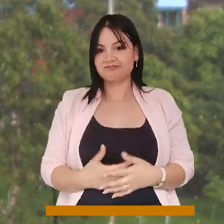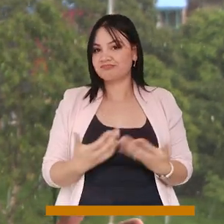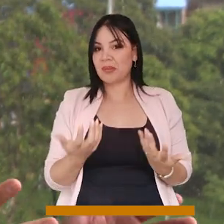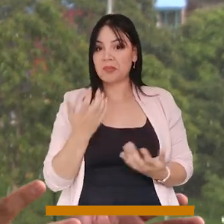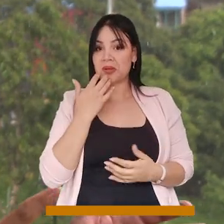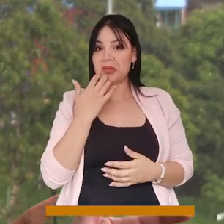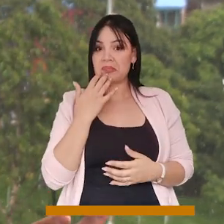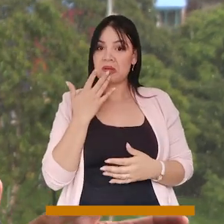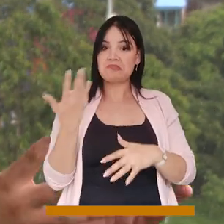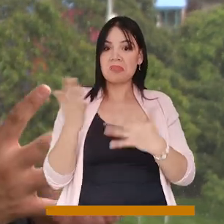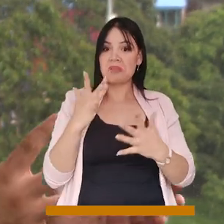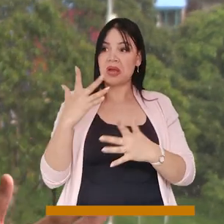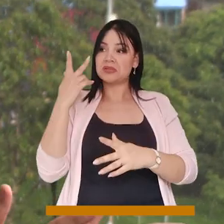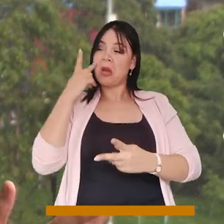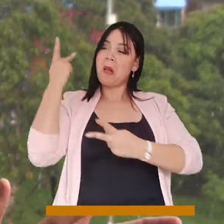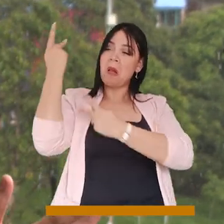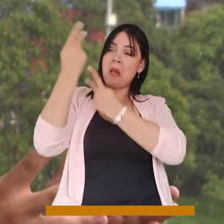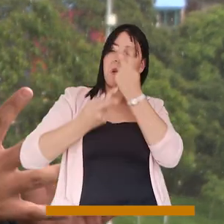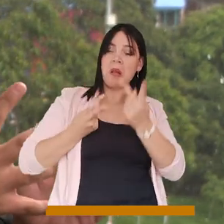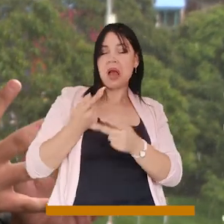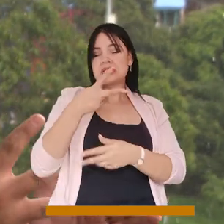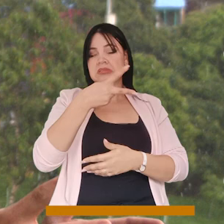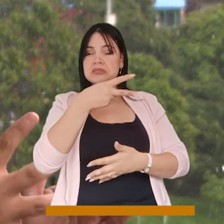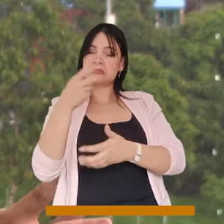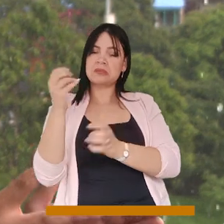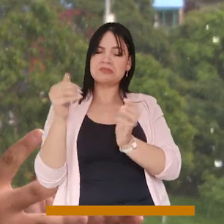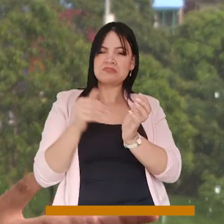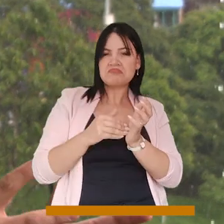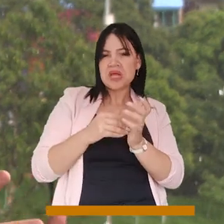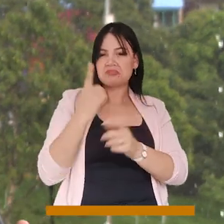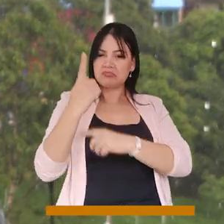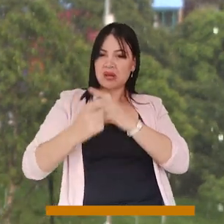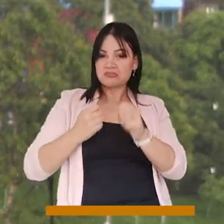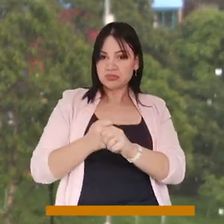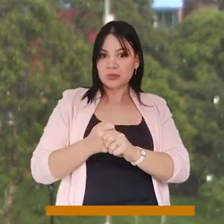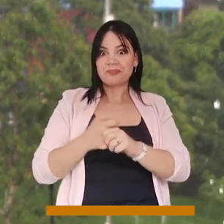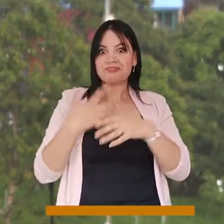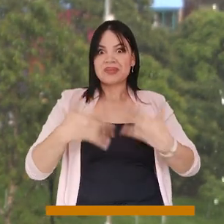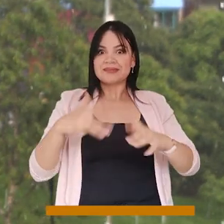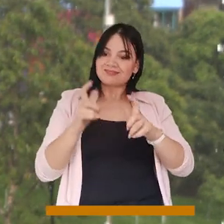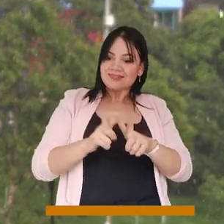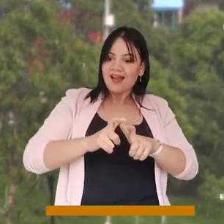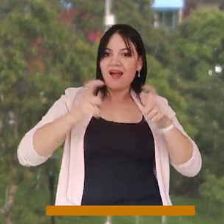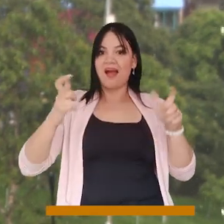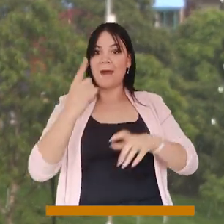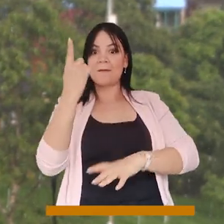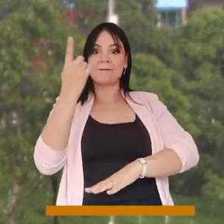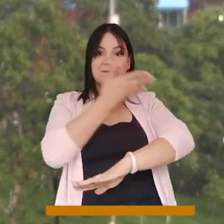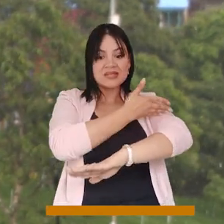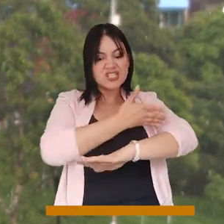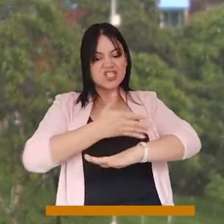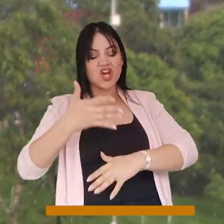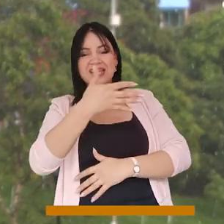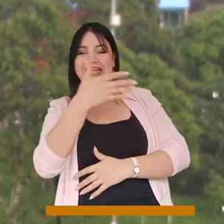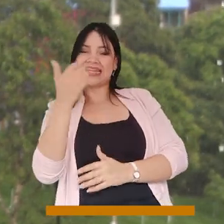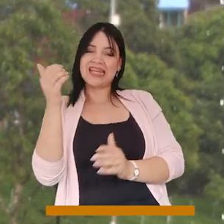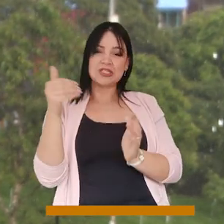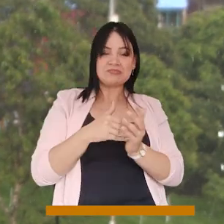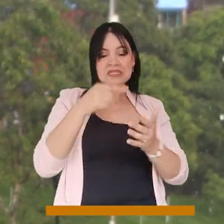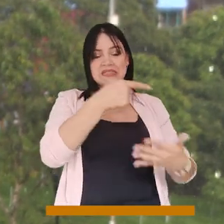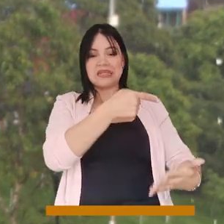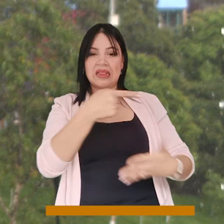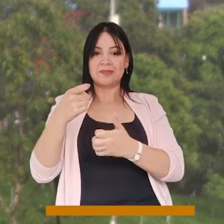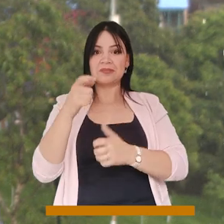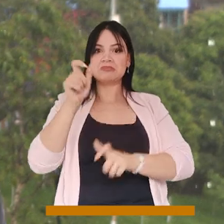por ejemplo que pasáramos de tener un poquito más de 700 mil turistas al año a tener cerca de 1.500.000, 1.600